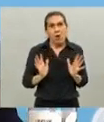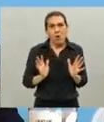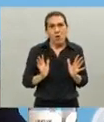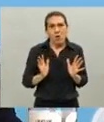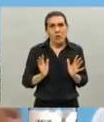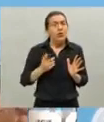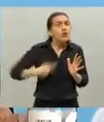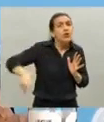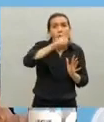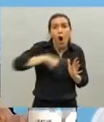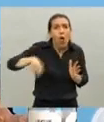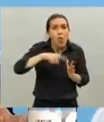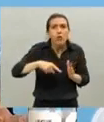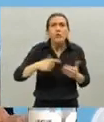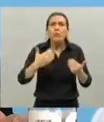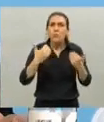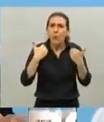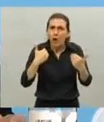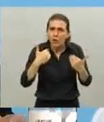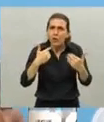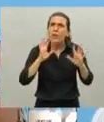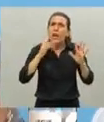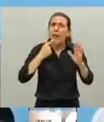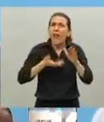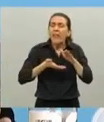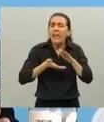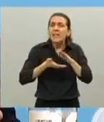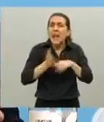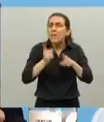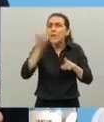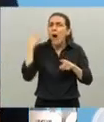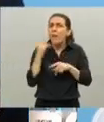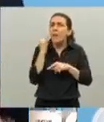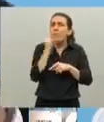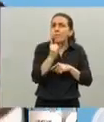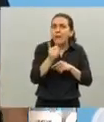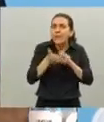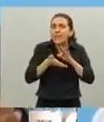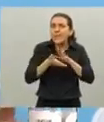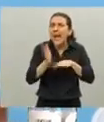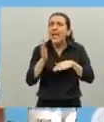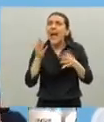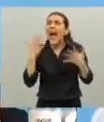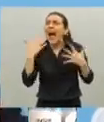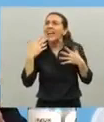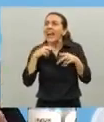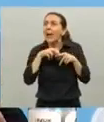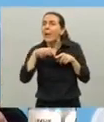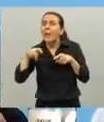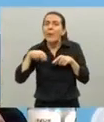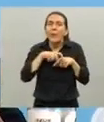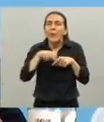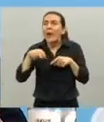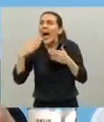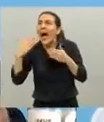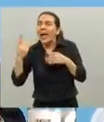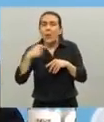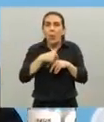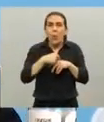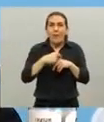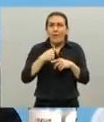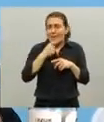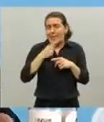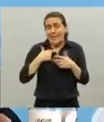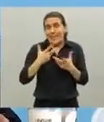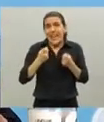todos tenemos la posibilidad de salir como dije la vez pasada a airearnos cuando nos hace falta pero